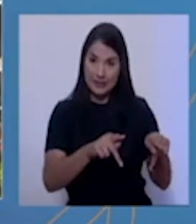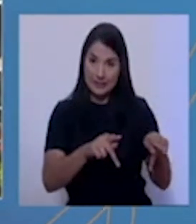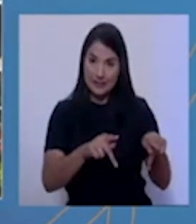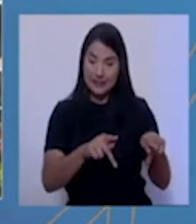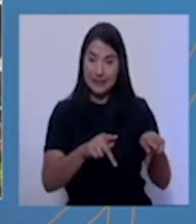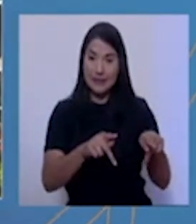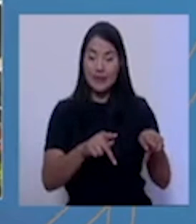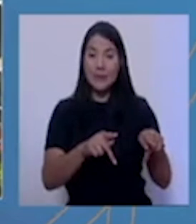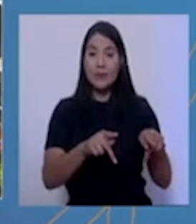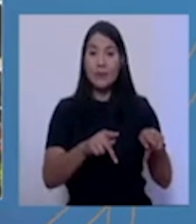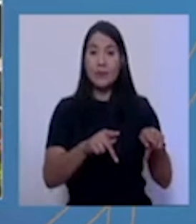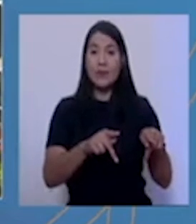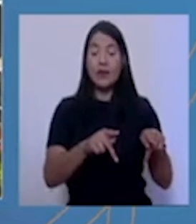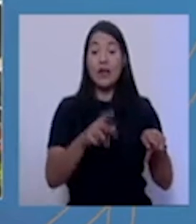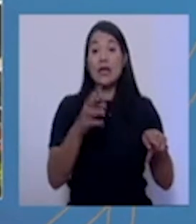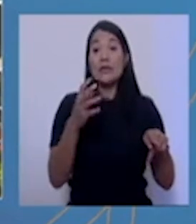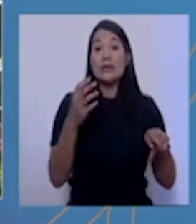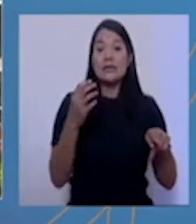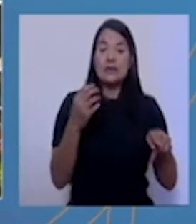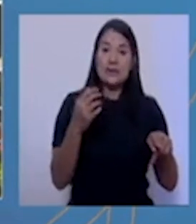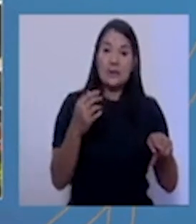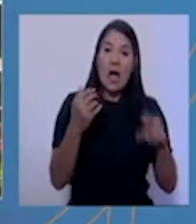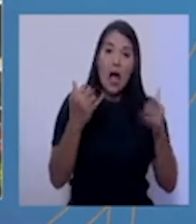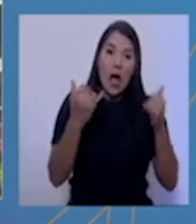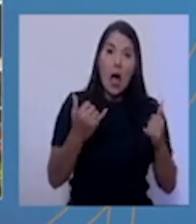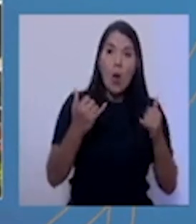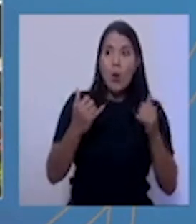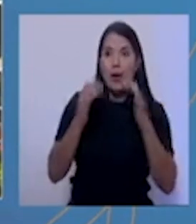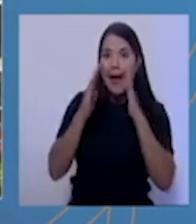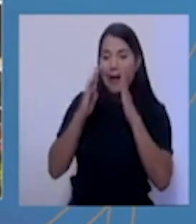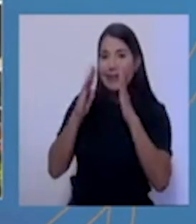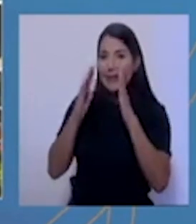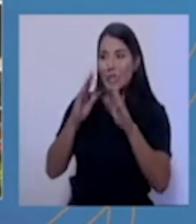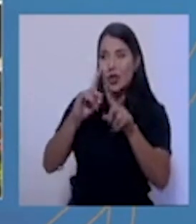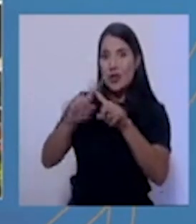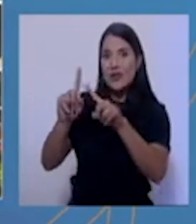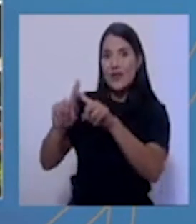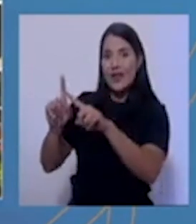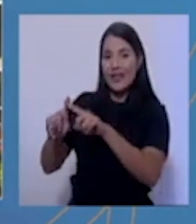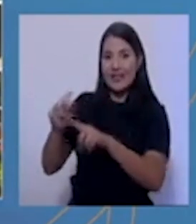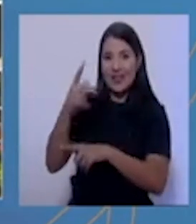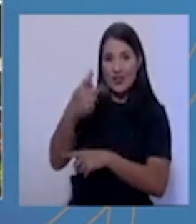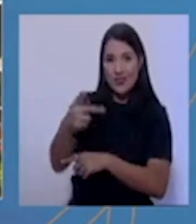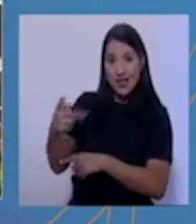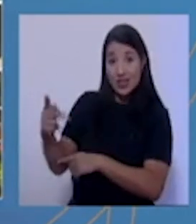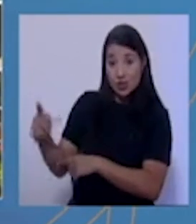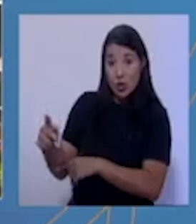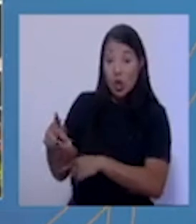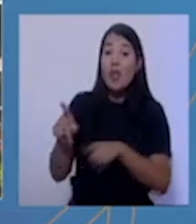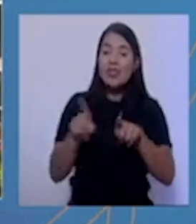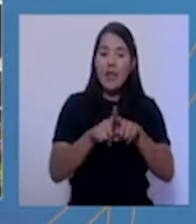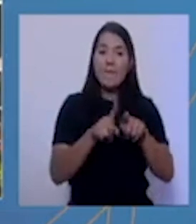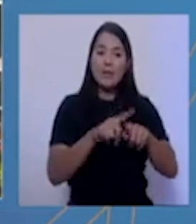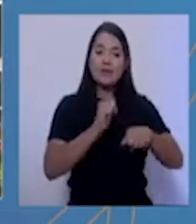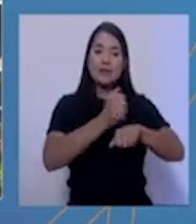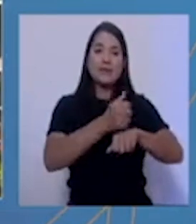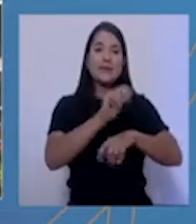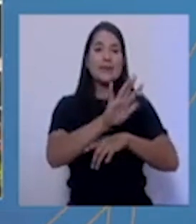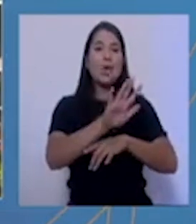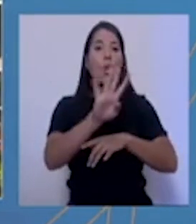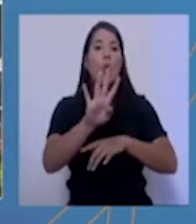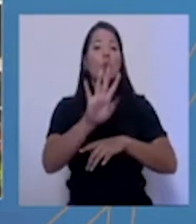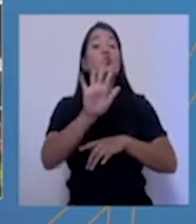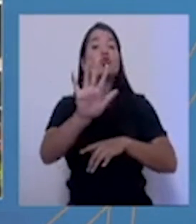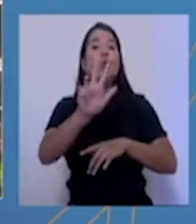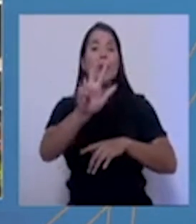que tengamos, en el marco del abordaje de la multiamenaza, algún evento por lluvias, por algún ciclón tropical que